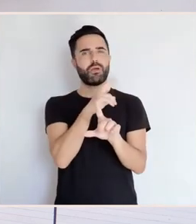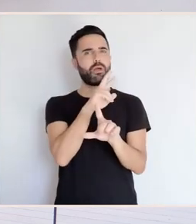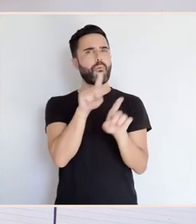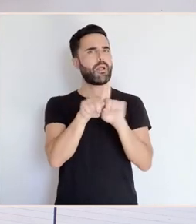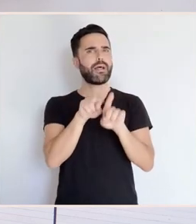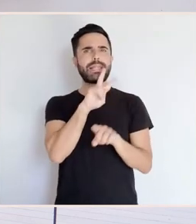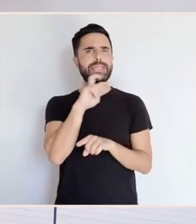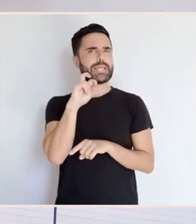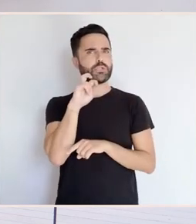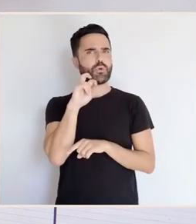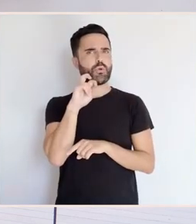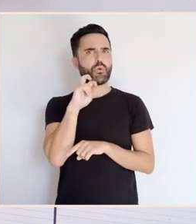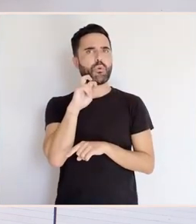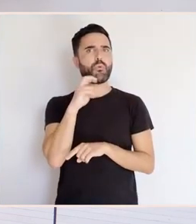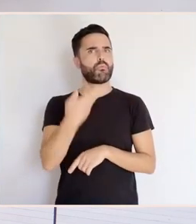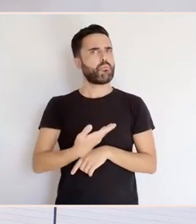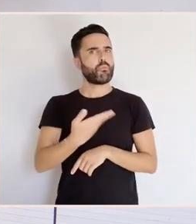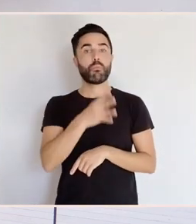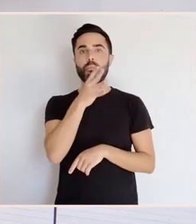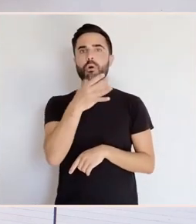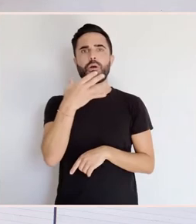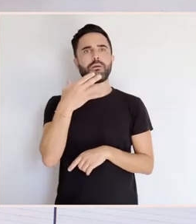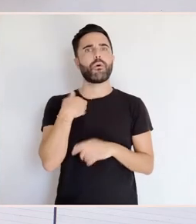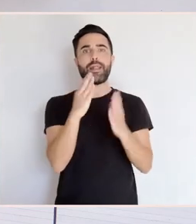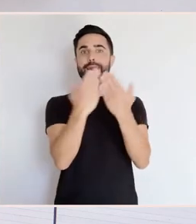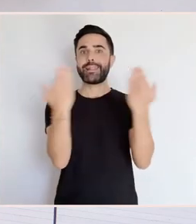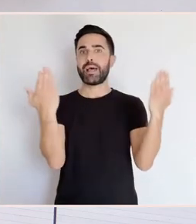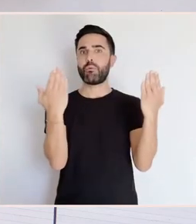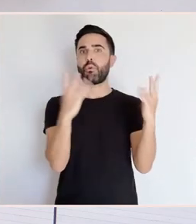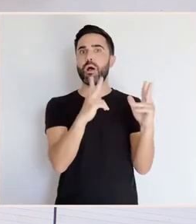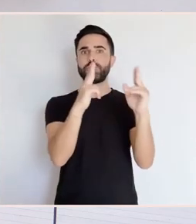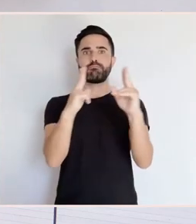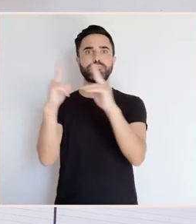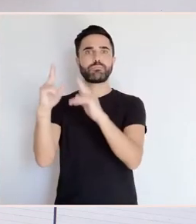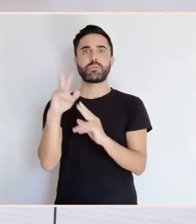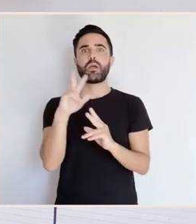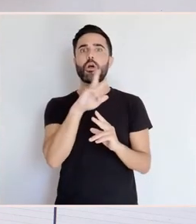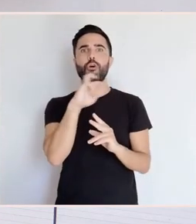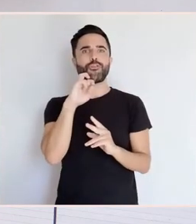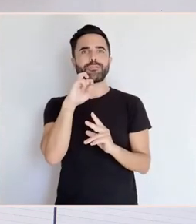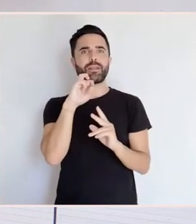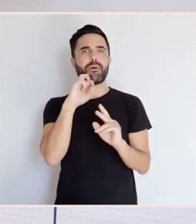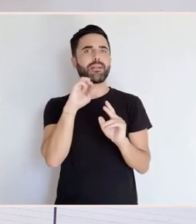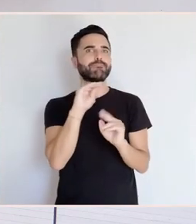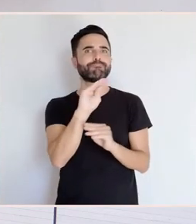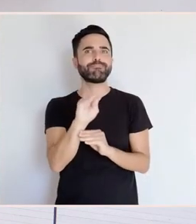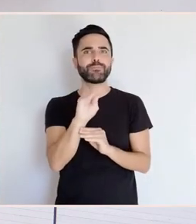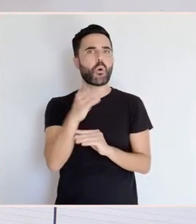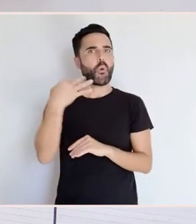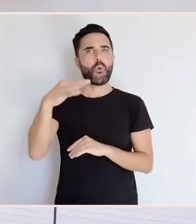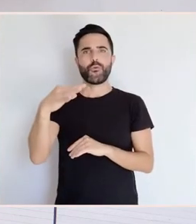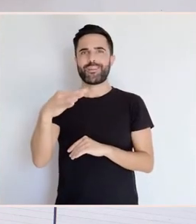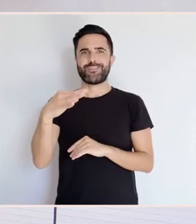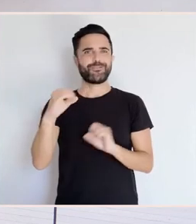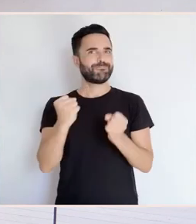conservar deste magnífico retablo. Ben, vou xinalar catro aspectos